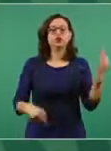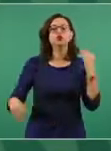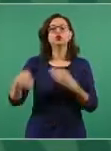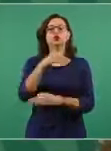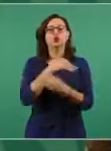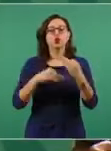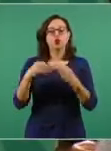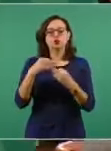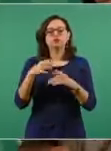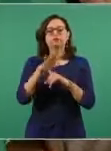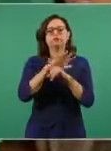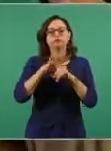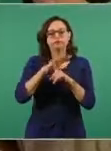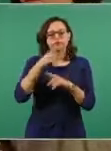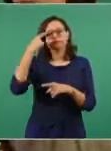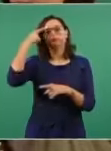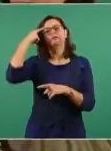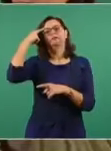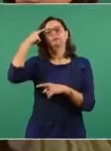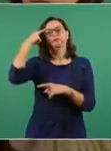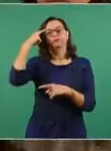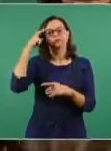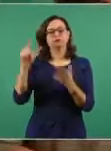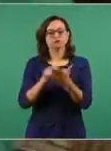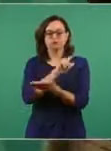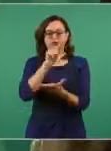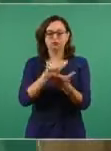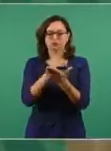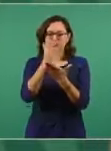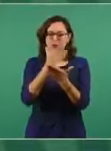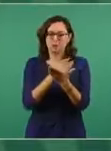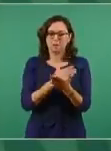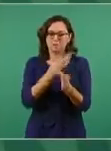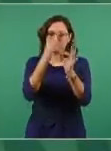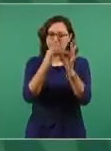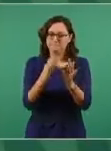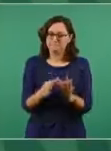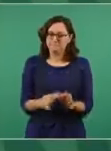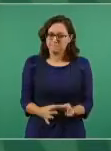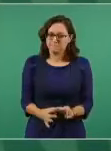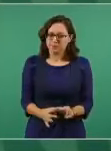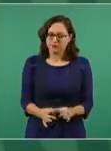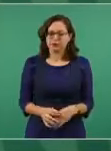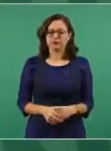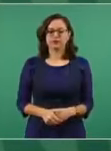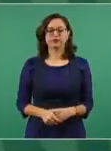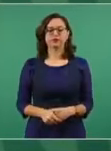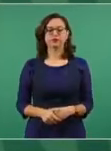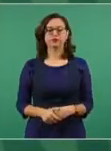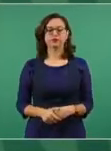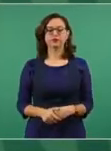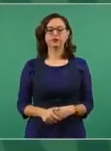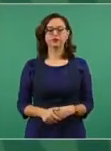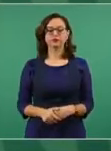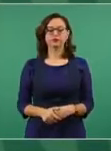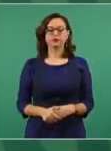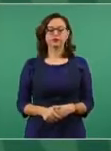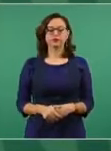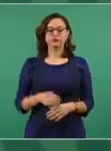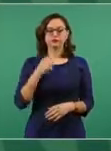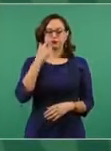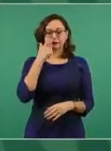derecho, y no encarcelar,